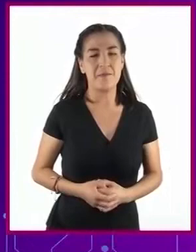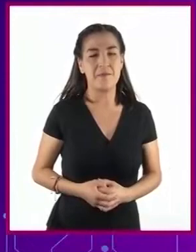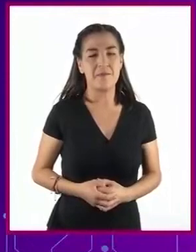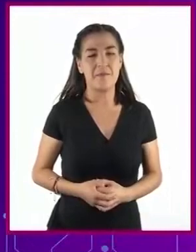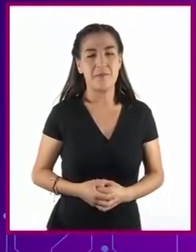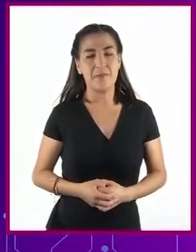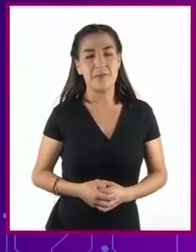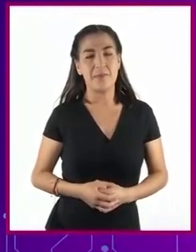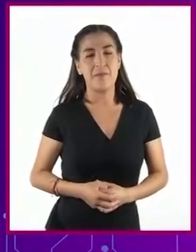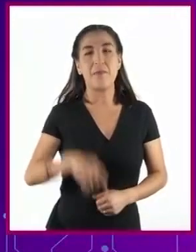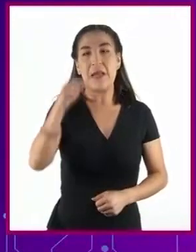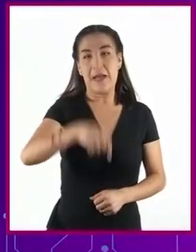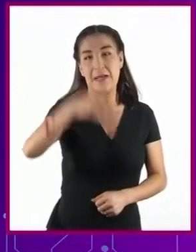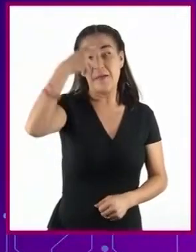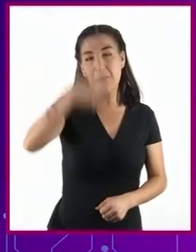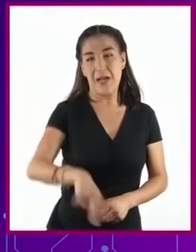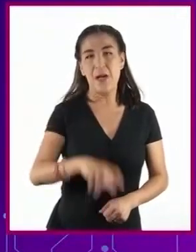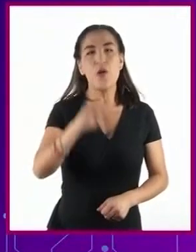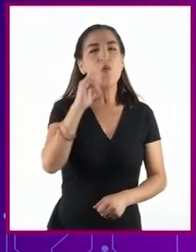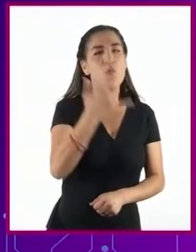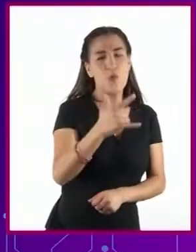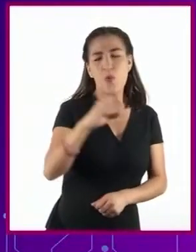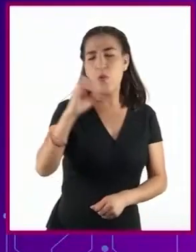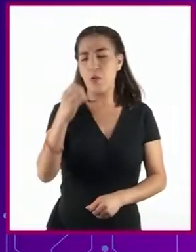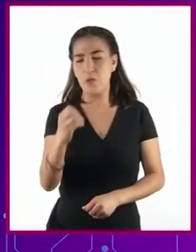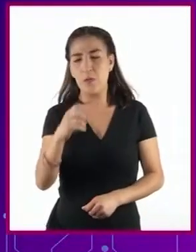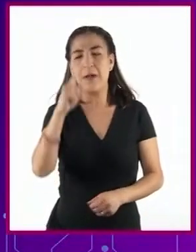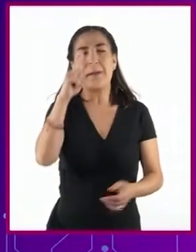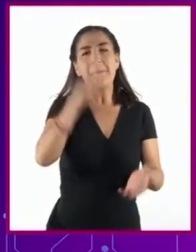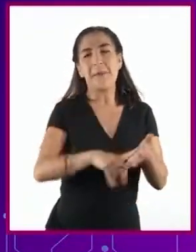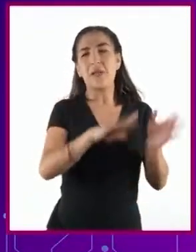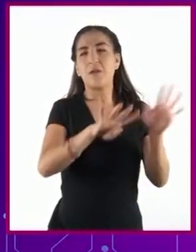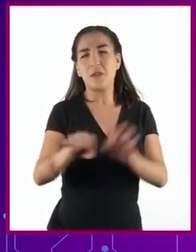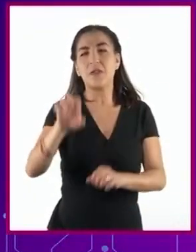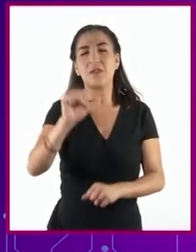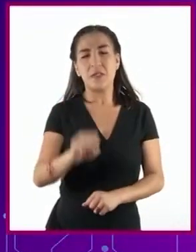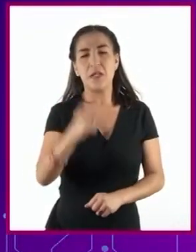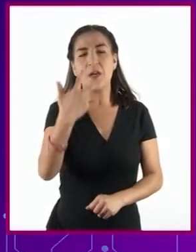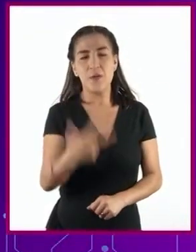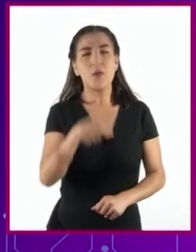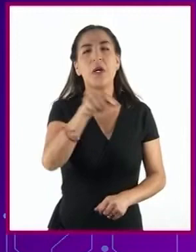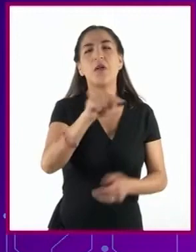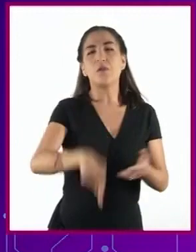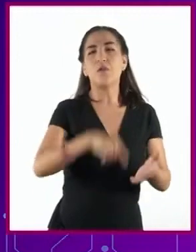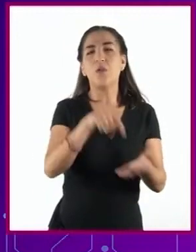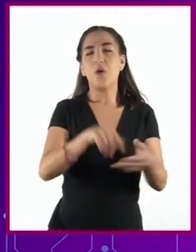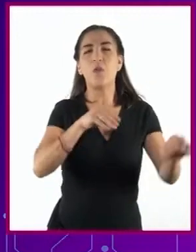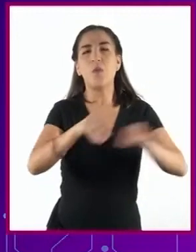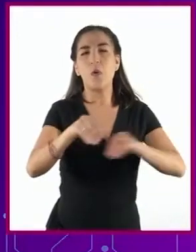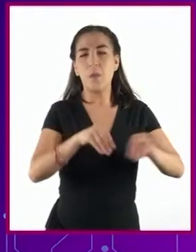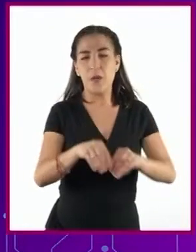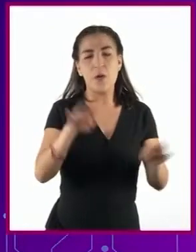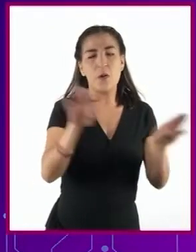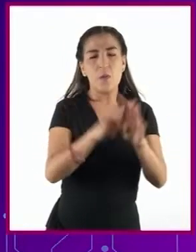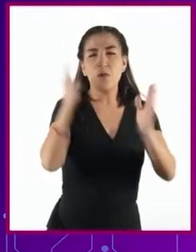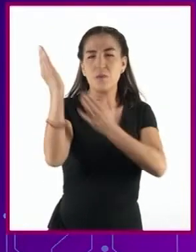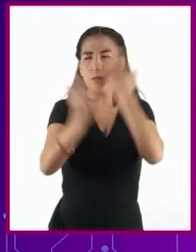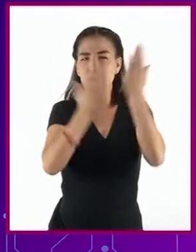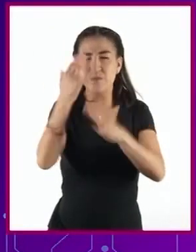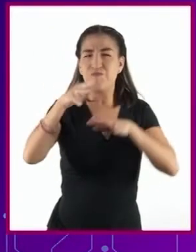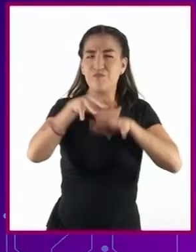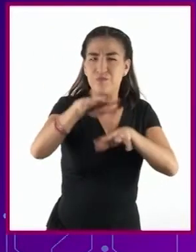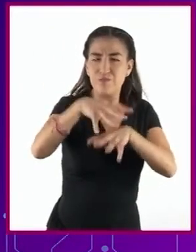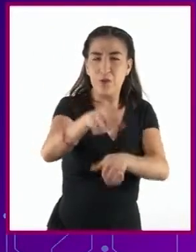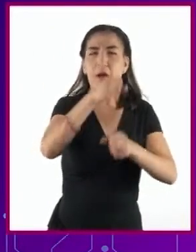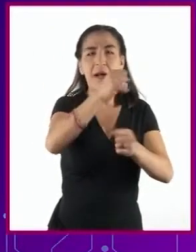En México, entre julio y octubre de 1968, tuvo lugar un movimiento estudiantil que, como en otros